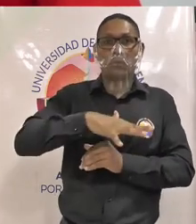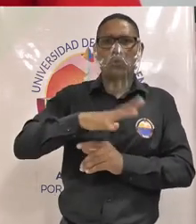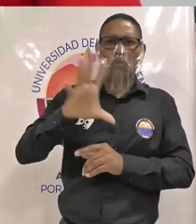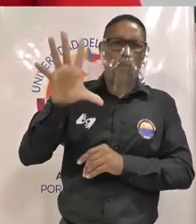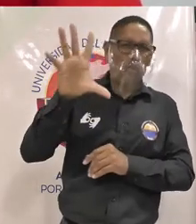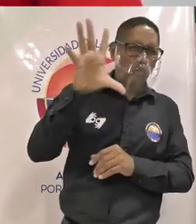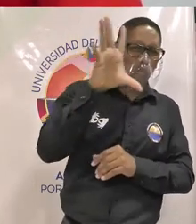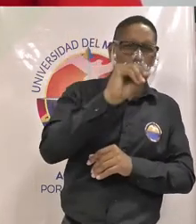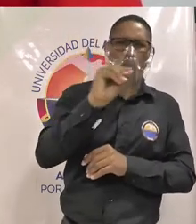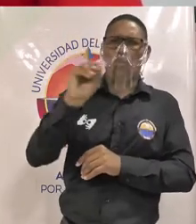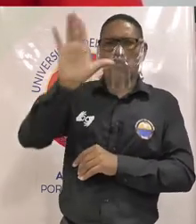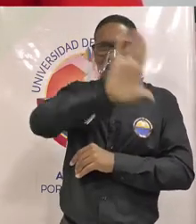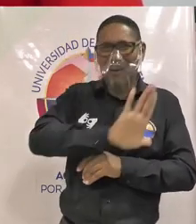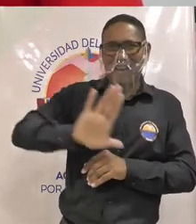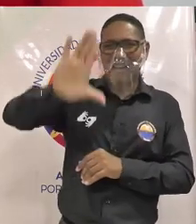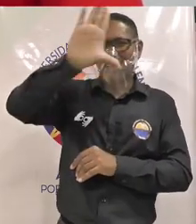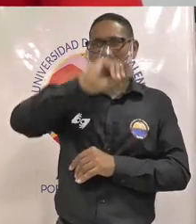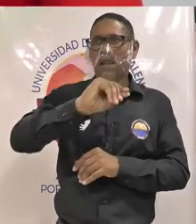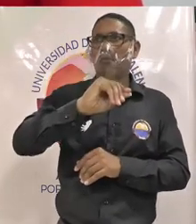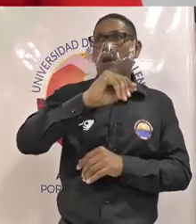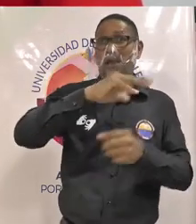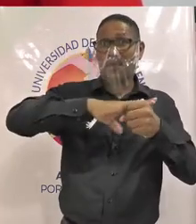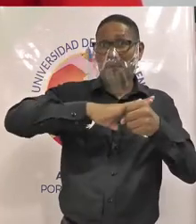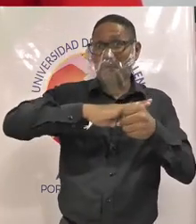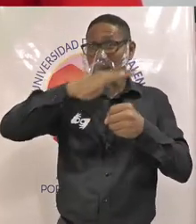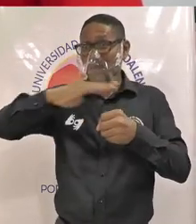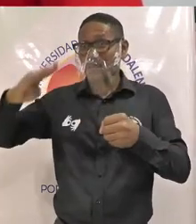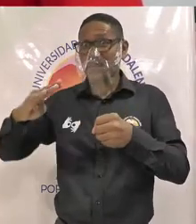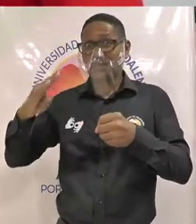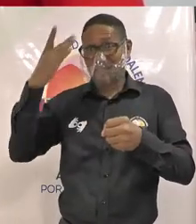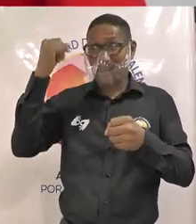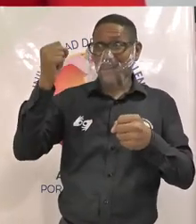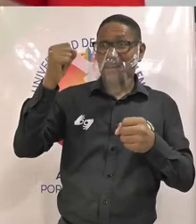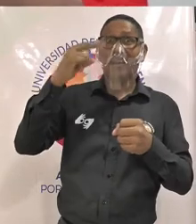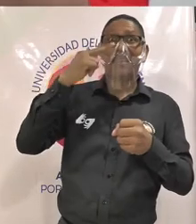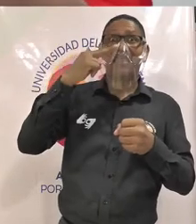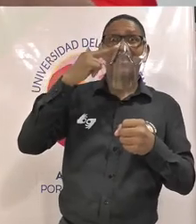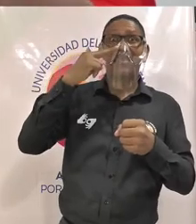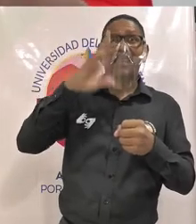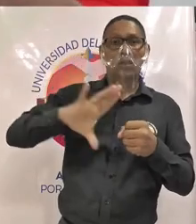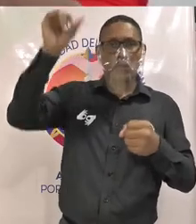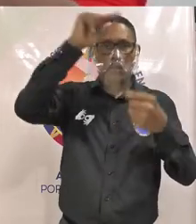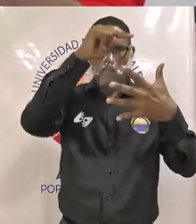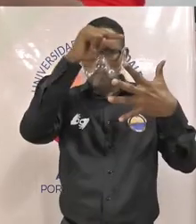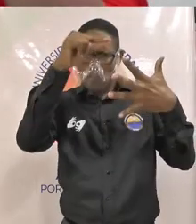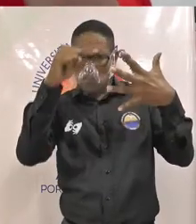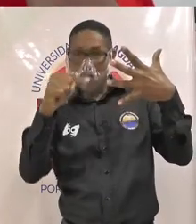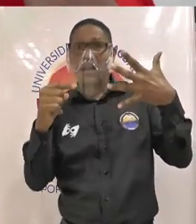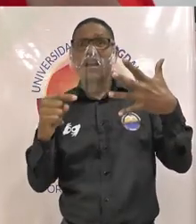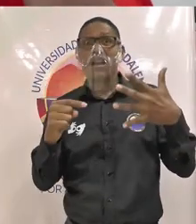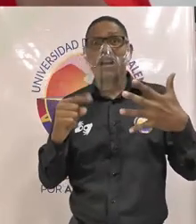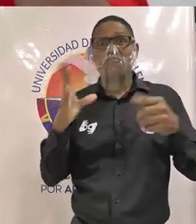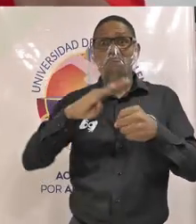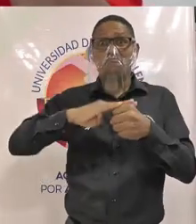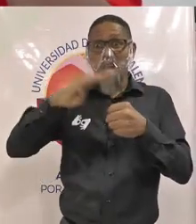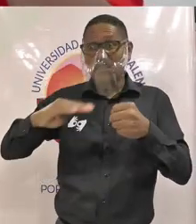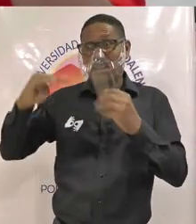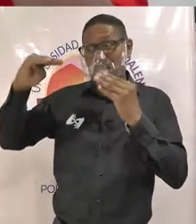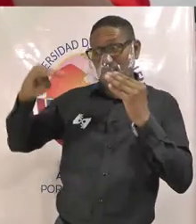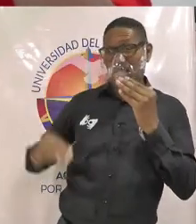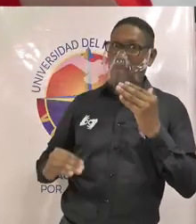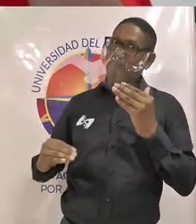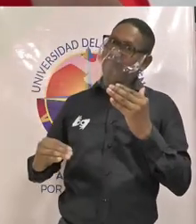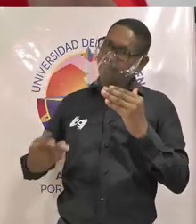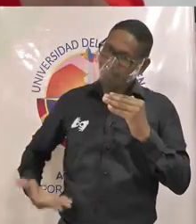el Magdalena que se encuentra como los más bajos a nivel nacional entre esa dinámica es muy importante resaltar